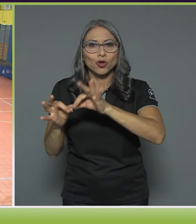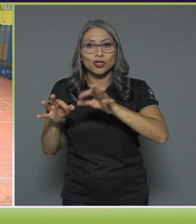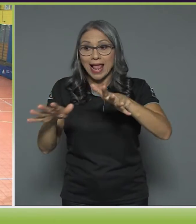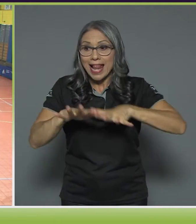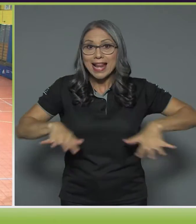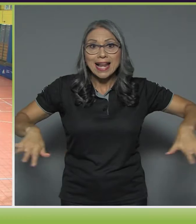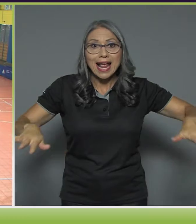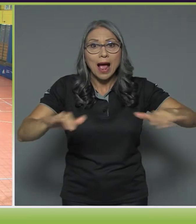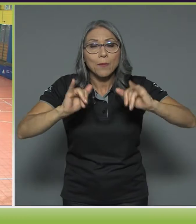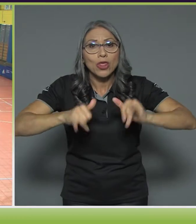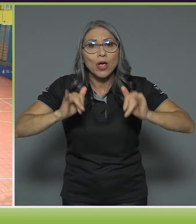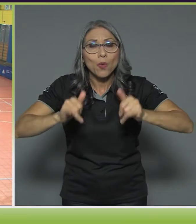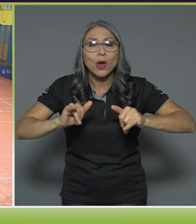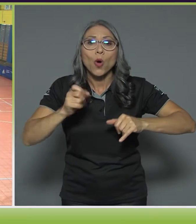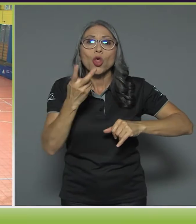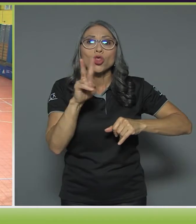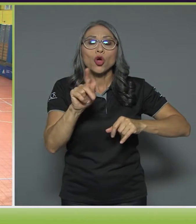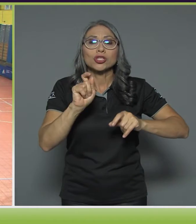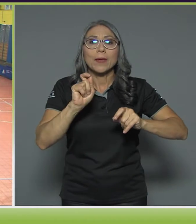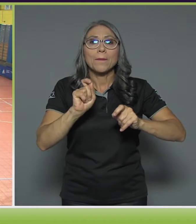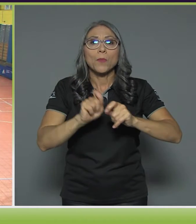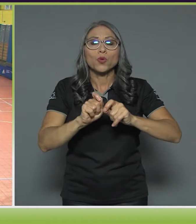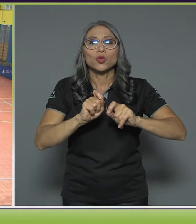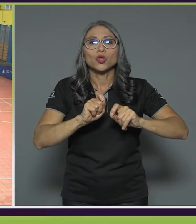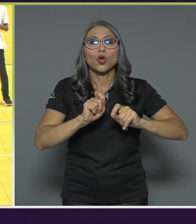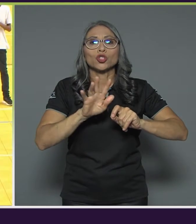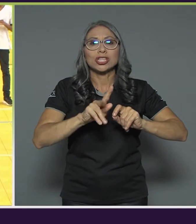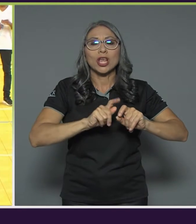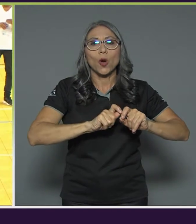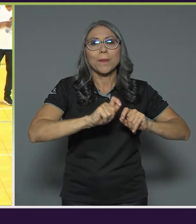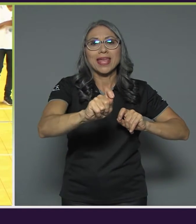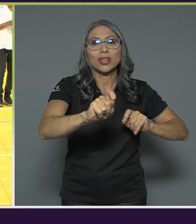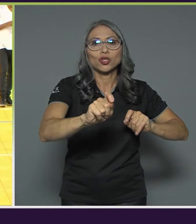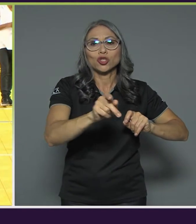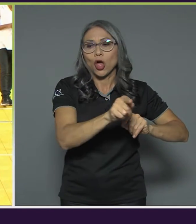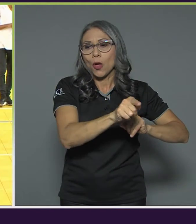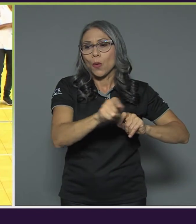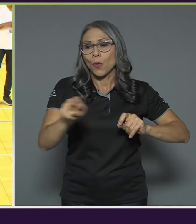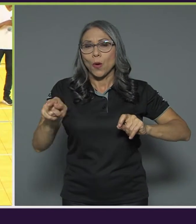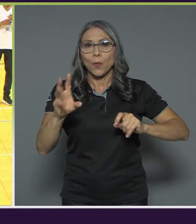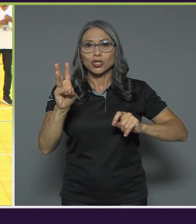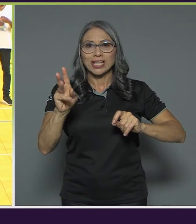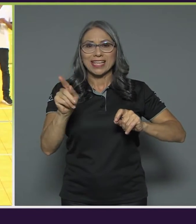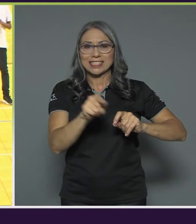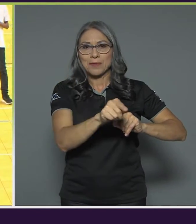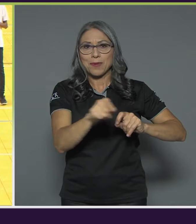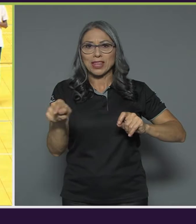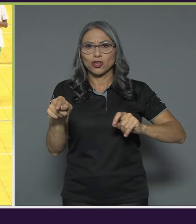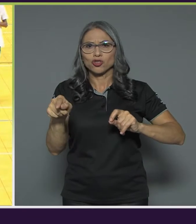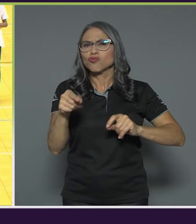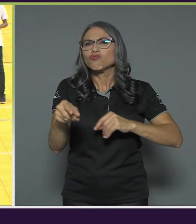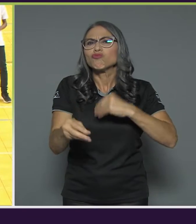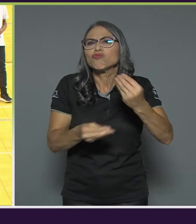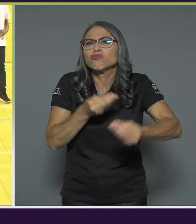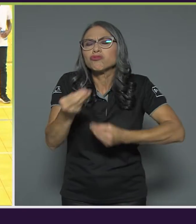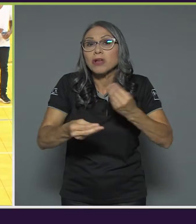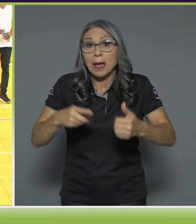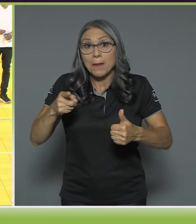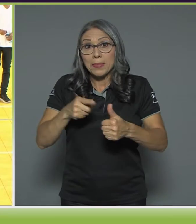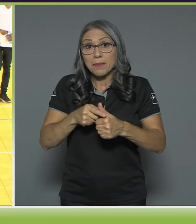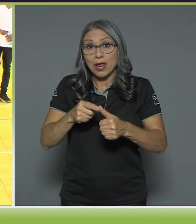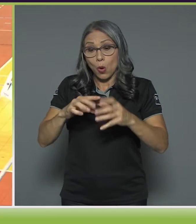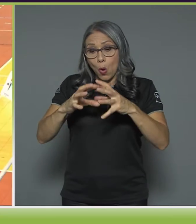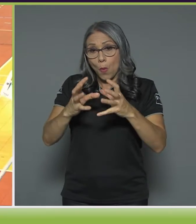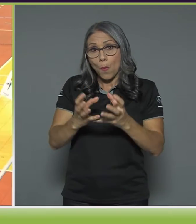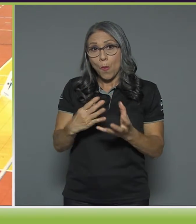de las bochas es de 12.5 metros por 6 metros. Su desarrollo consiste, en primer lugar, en lanzar una bola